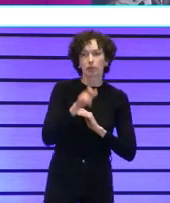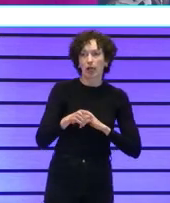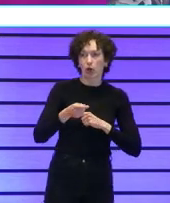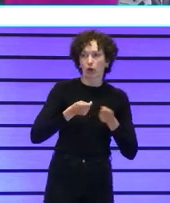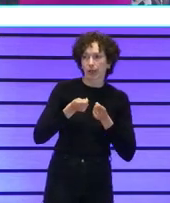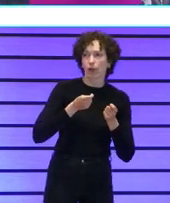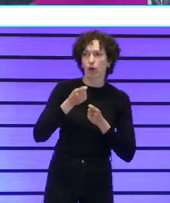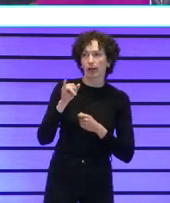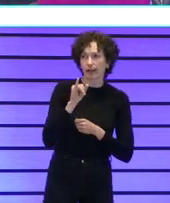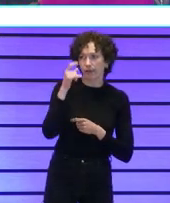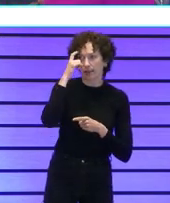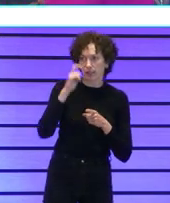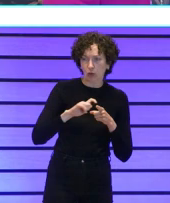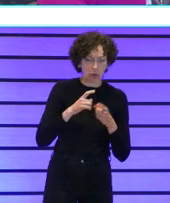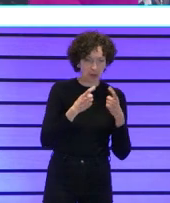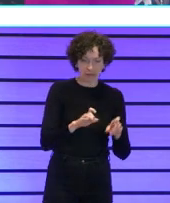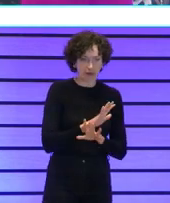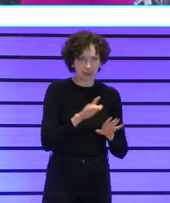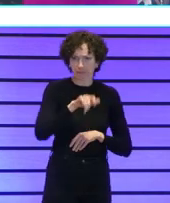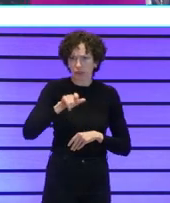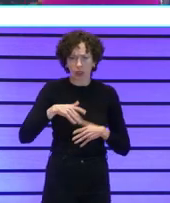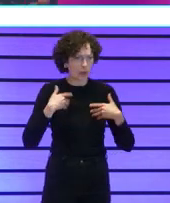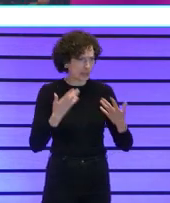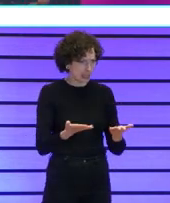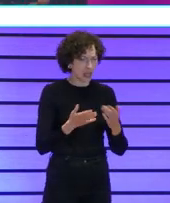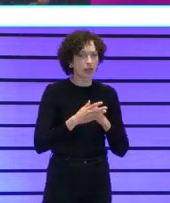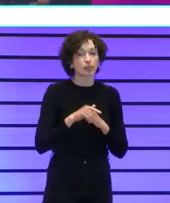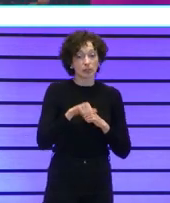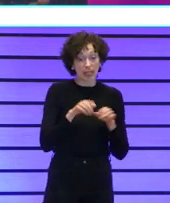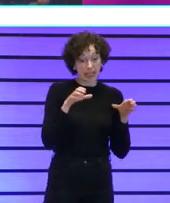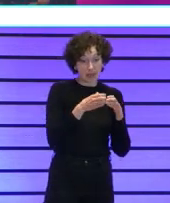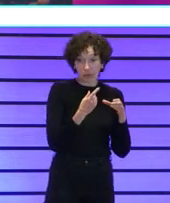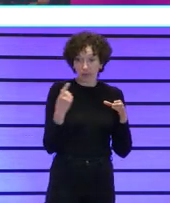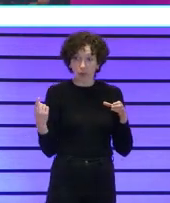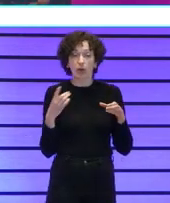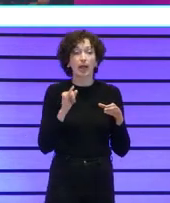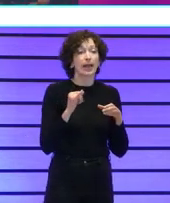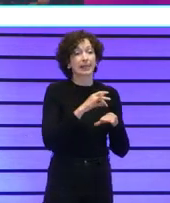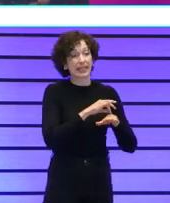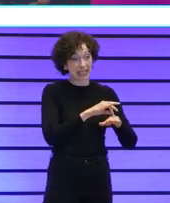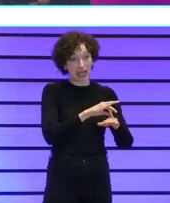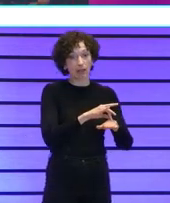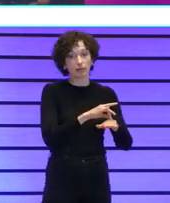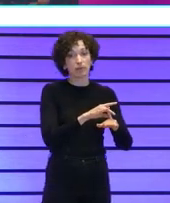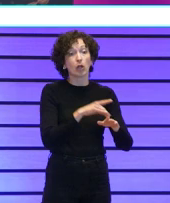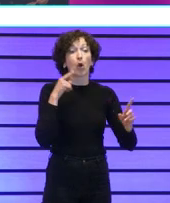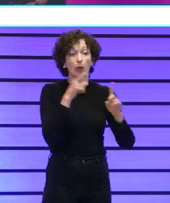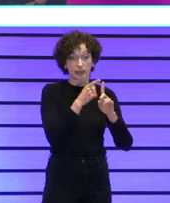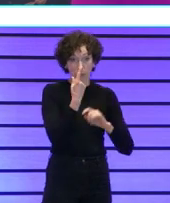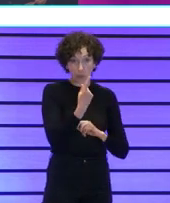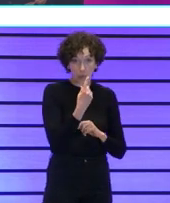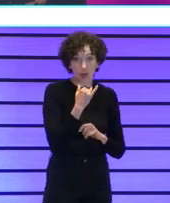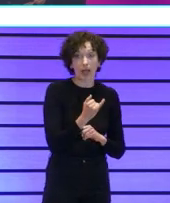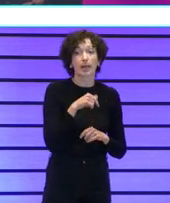jefe ni psicólogo cualquier persona ese equipo lleva una hoja de ruta que tiene un propósito